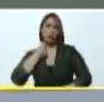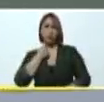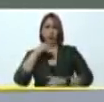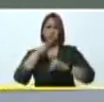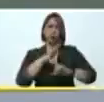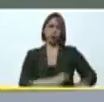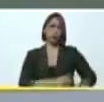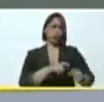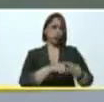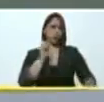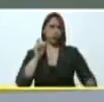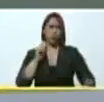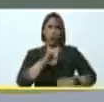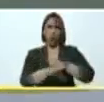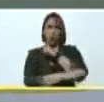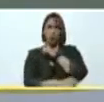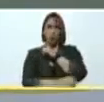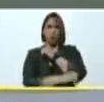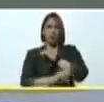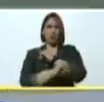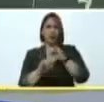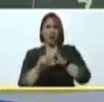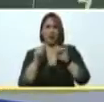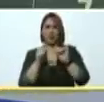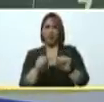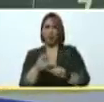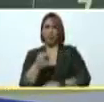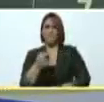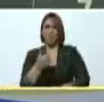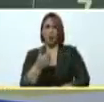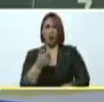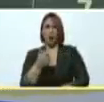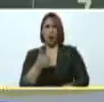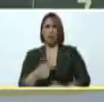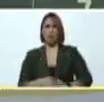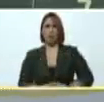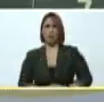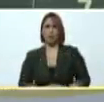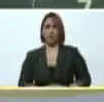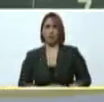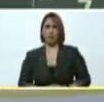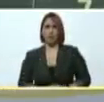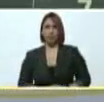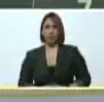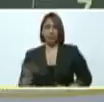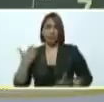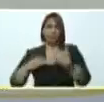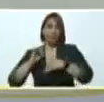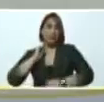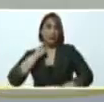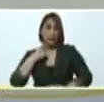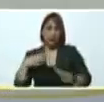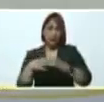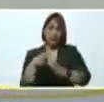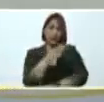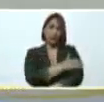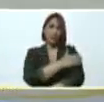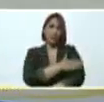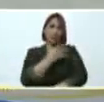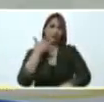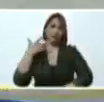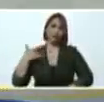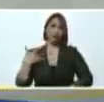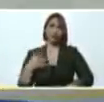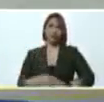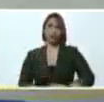van ya quedando pocos pocos de las antiguas élites y